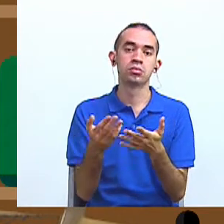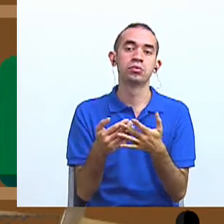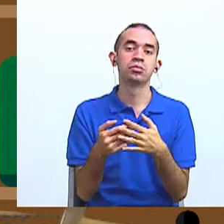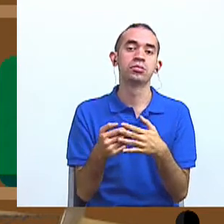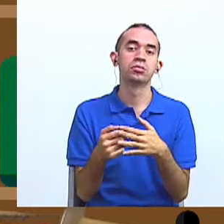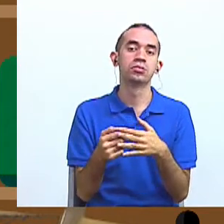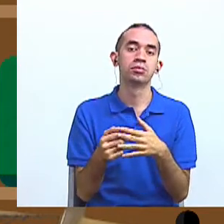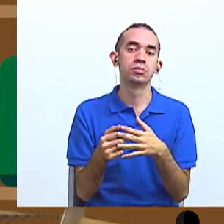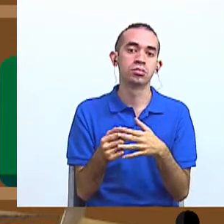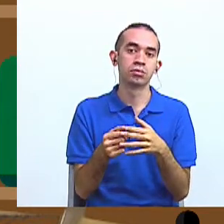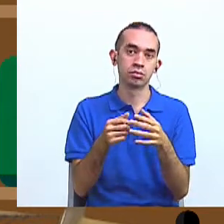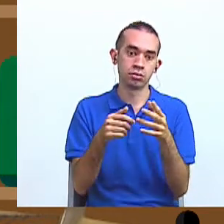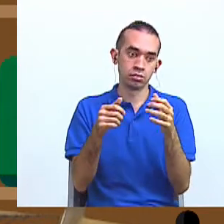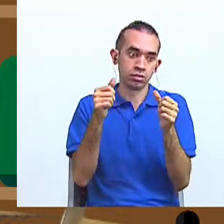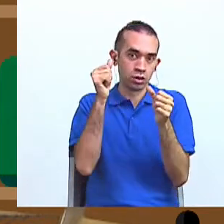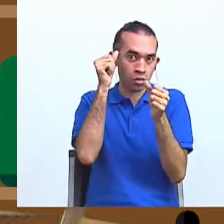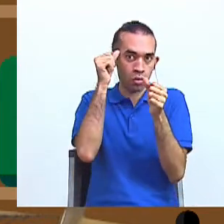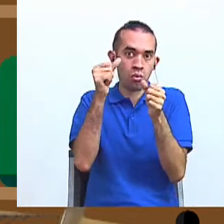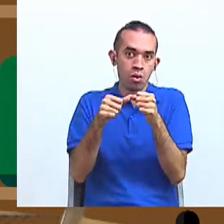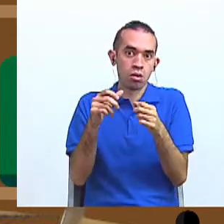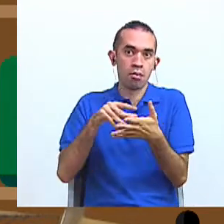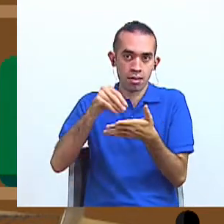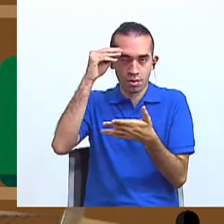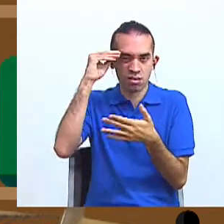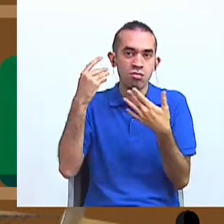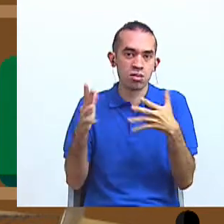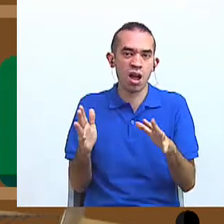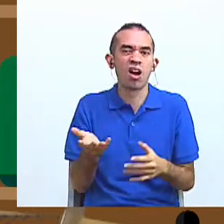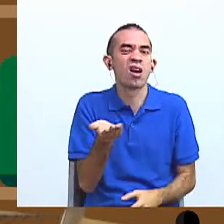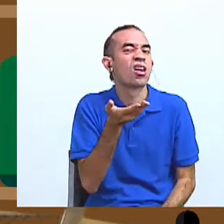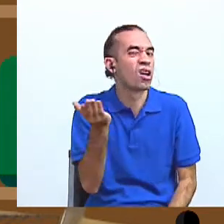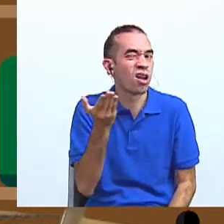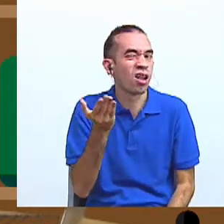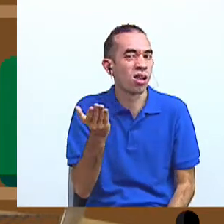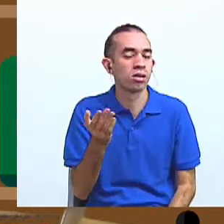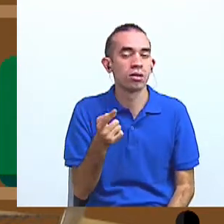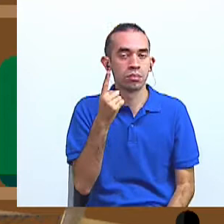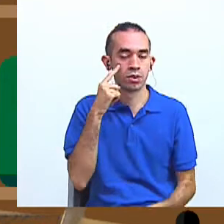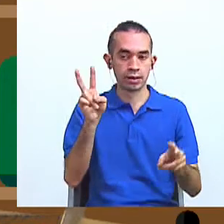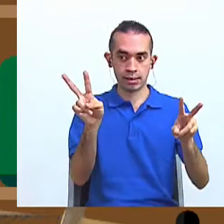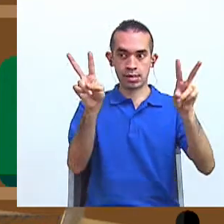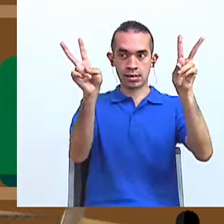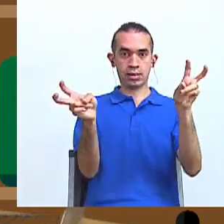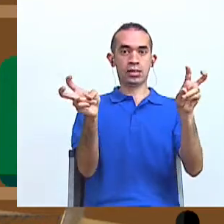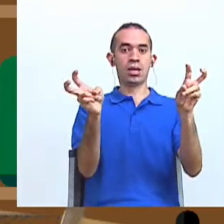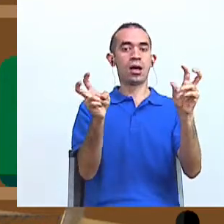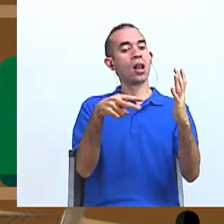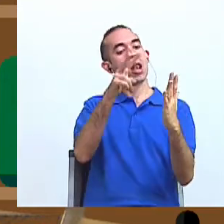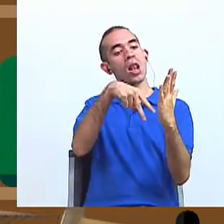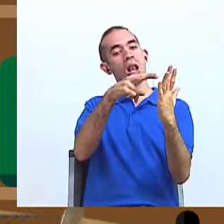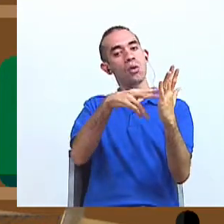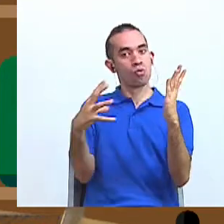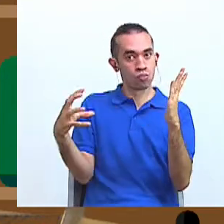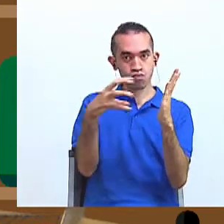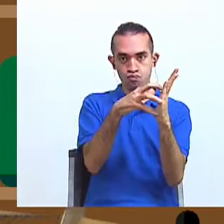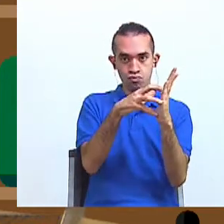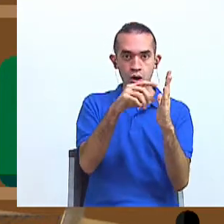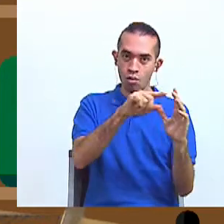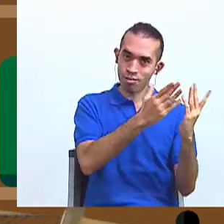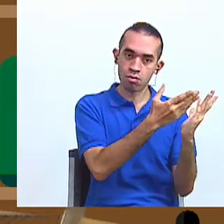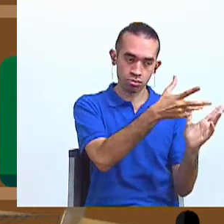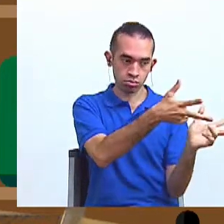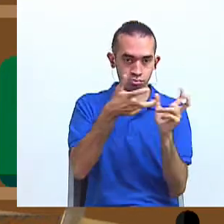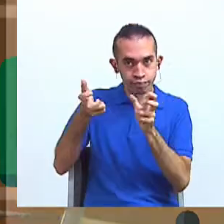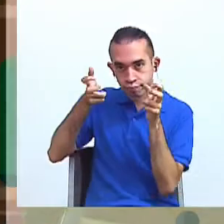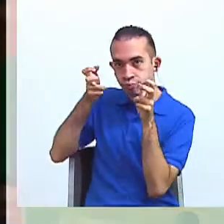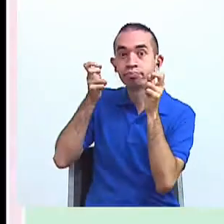en Recordando lo Aprendido, una temática interesante, una cita textual del libro que abordaremos esta semana. ¿Qué les parece